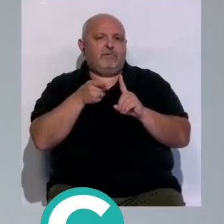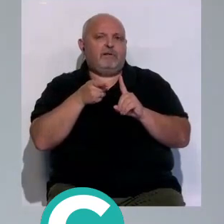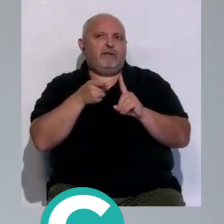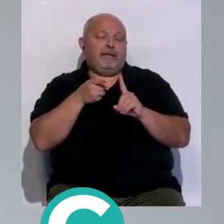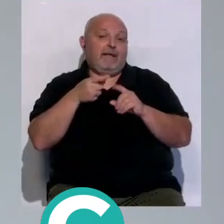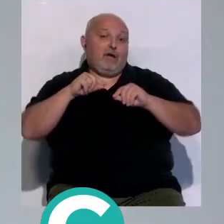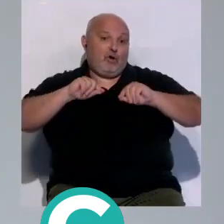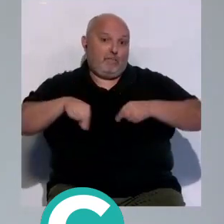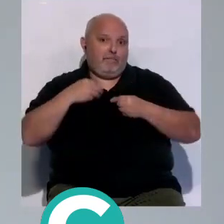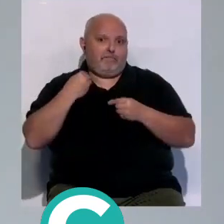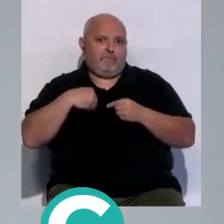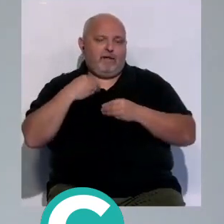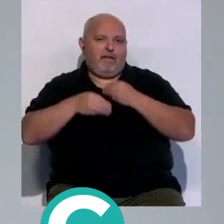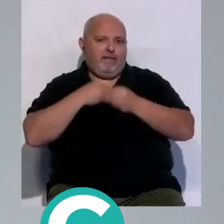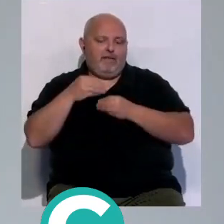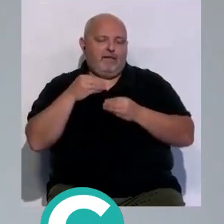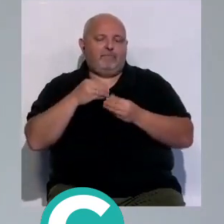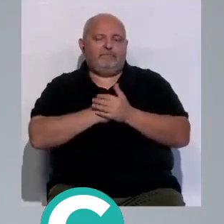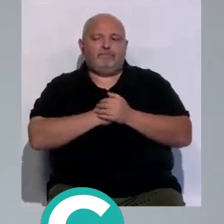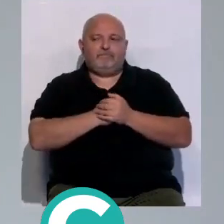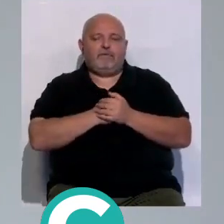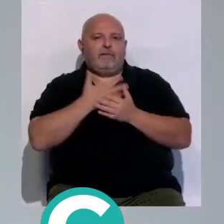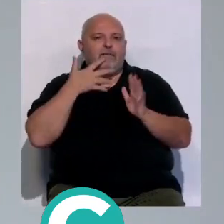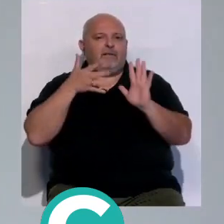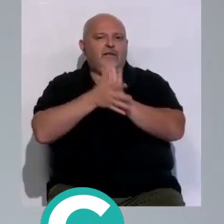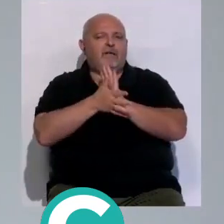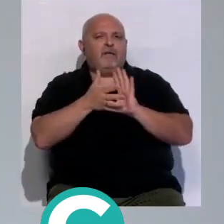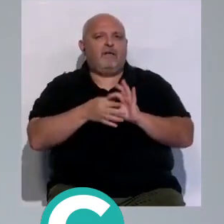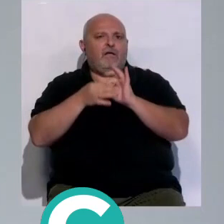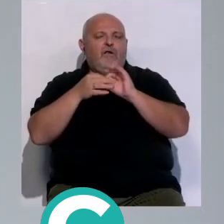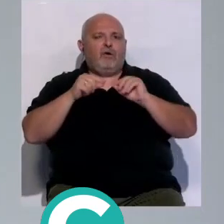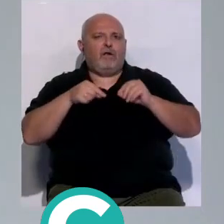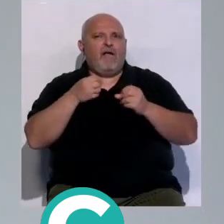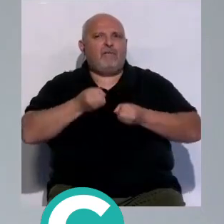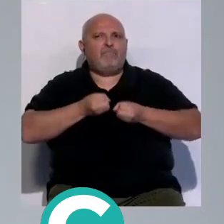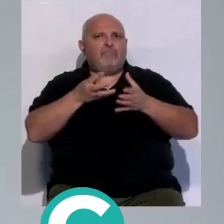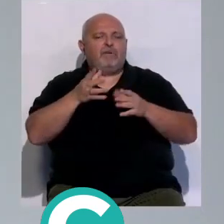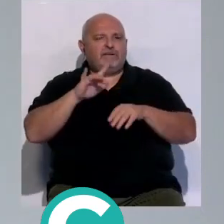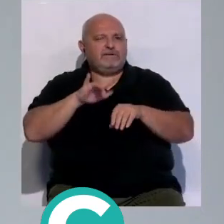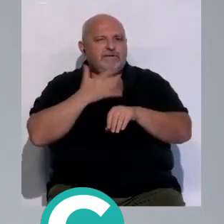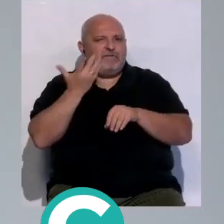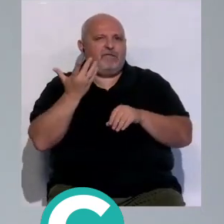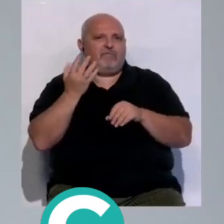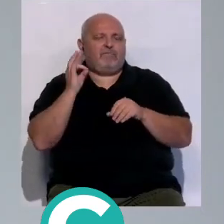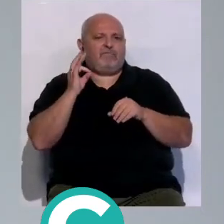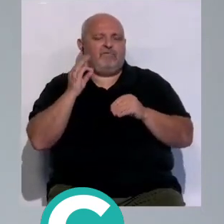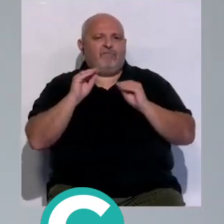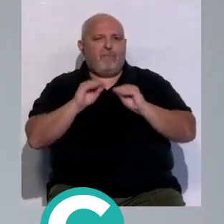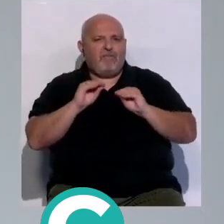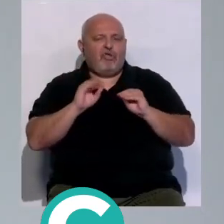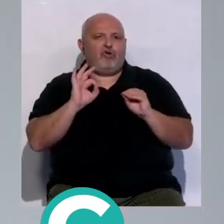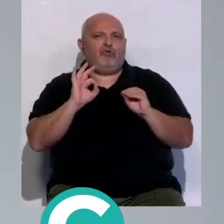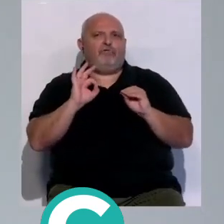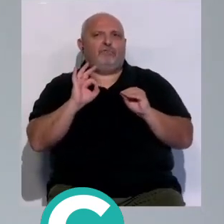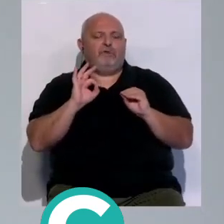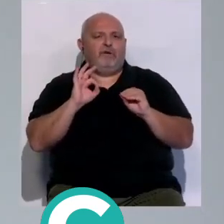que este convenio viene a traducir es decir un convenio marco en el que se habla de sensibilización de formación